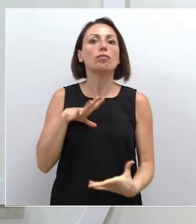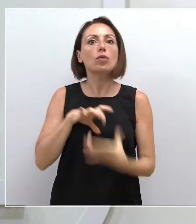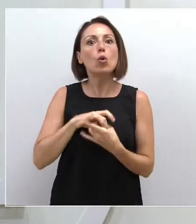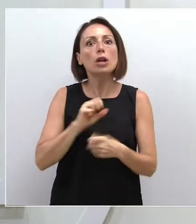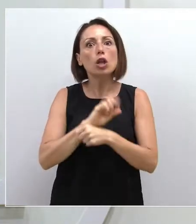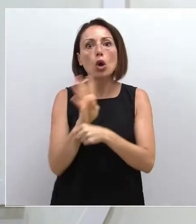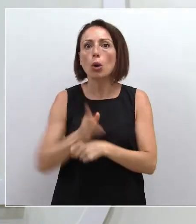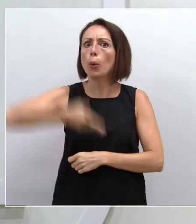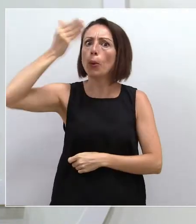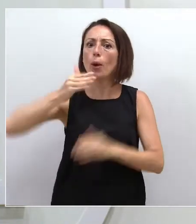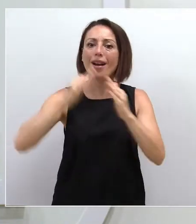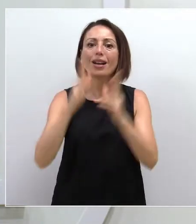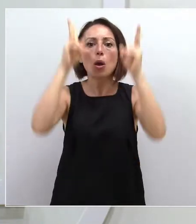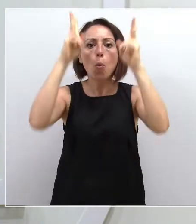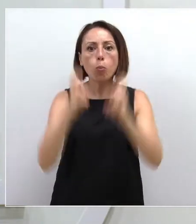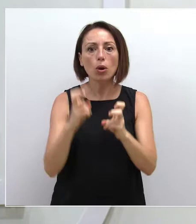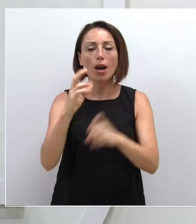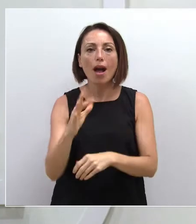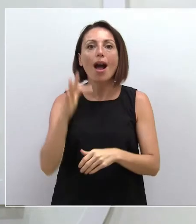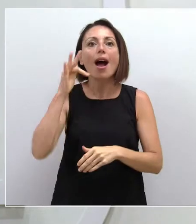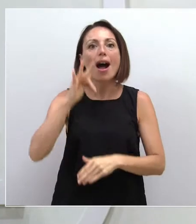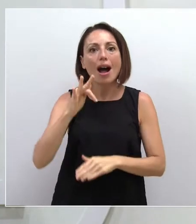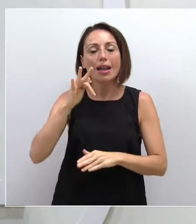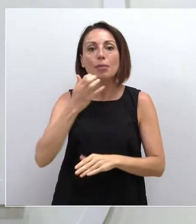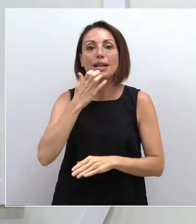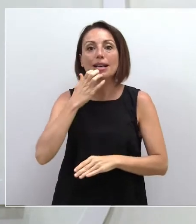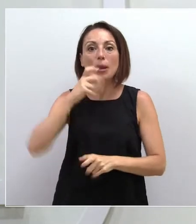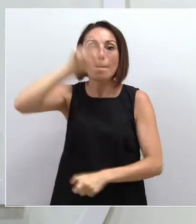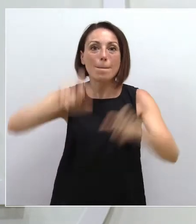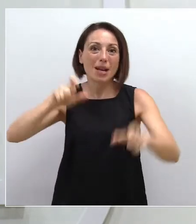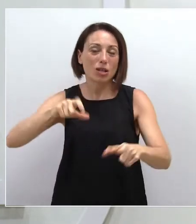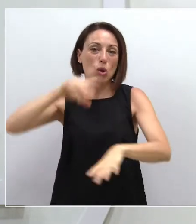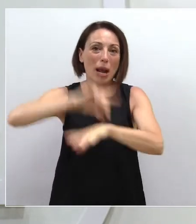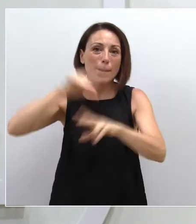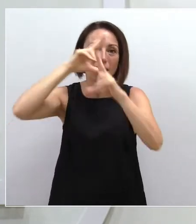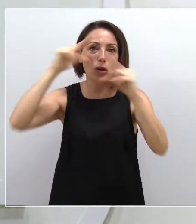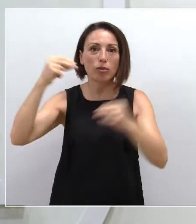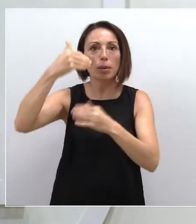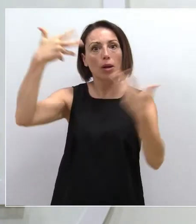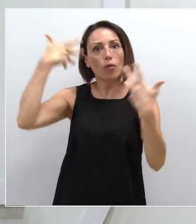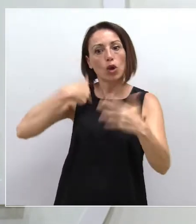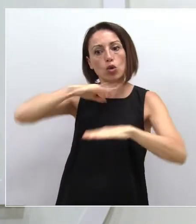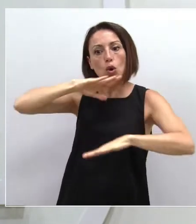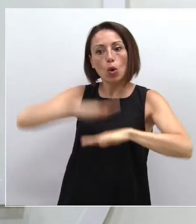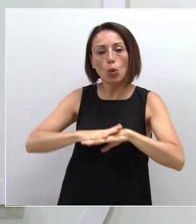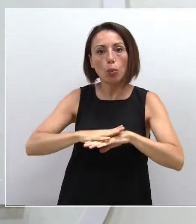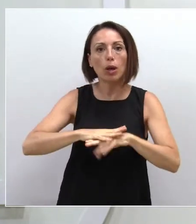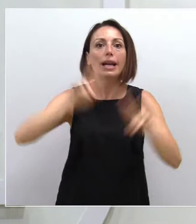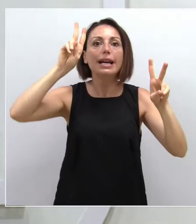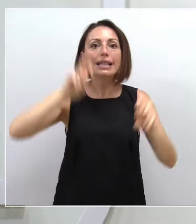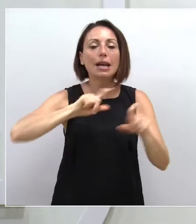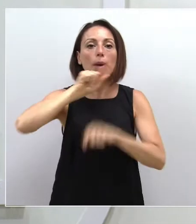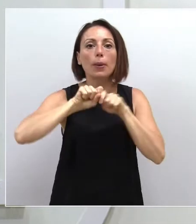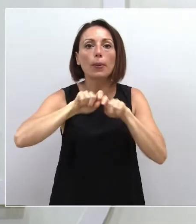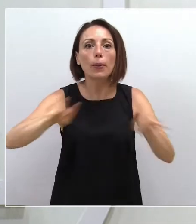salir de casa y atender las instrucciones del personal sanitario. En cuanto a la evolución de la pandemia en nuestra región, según